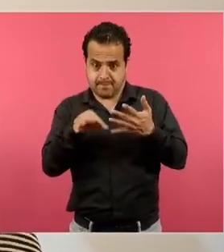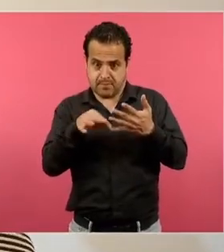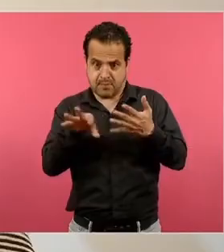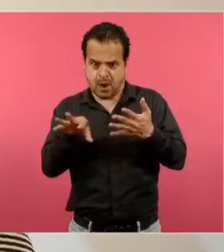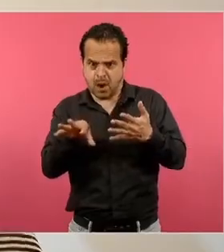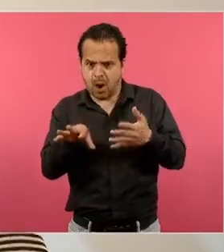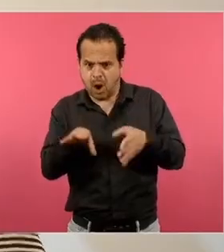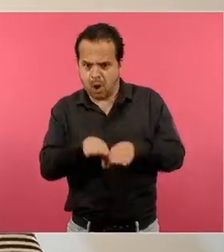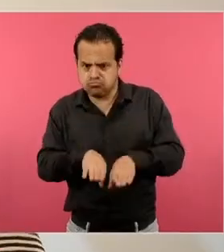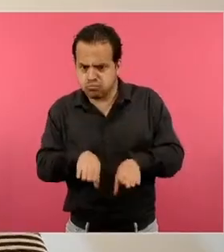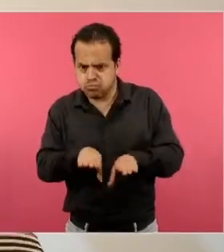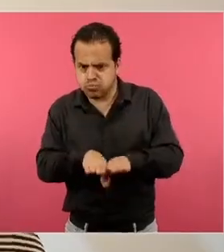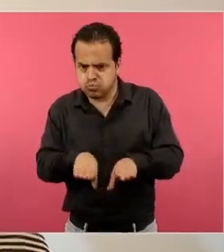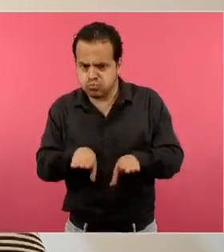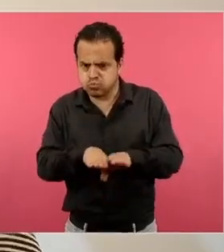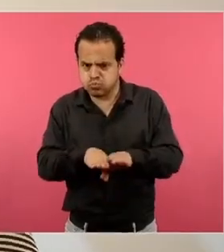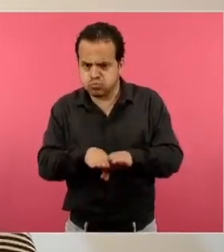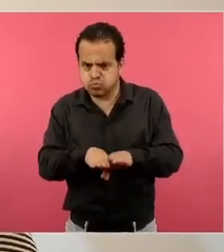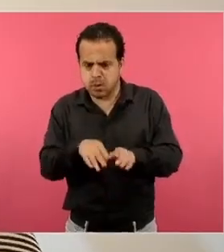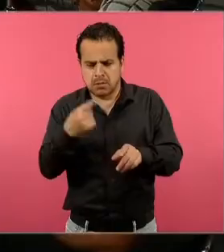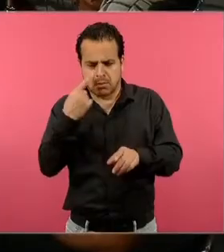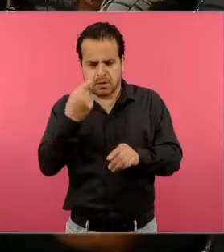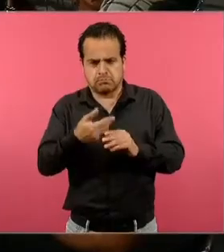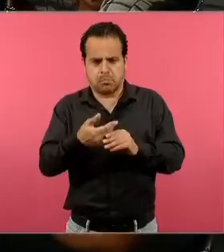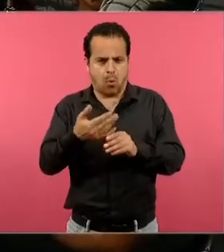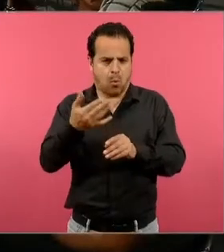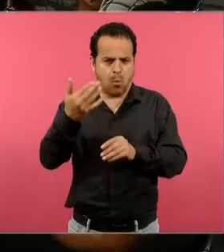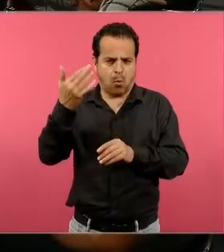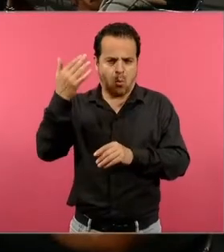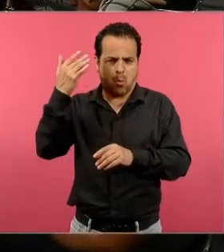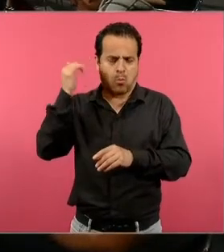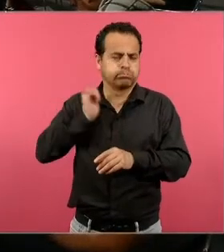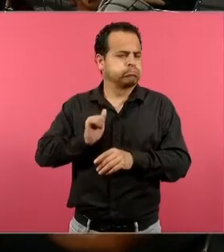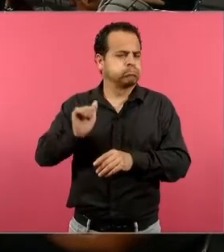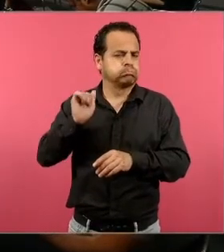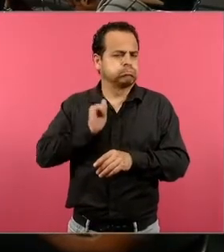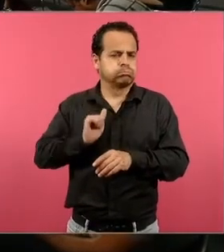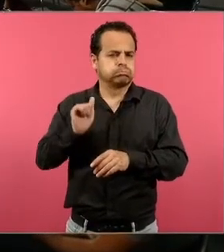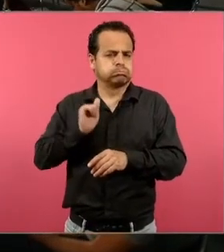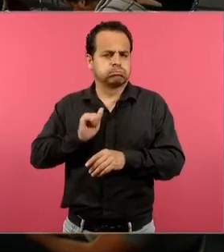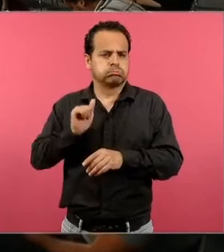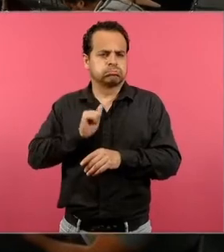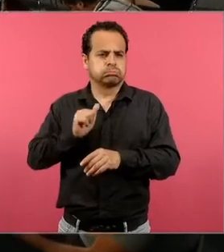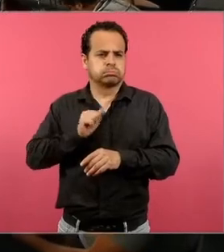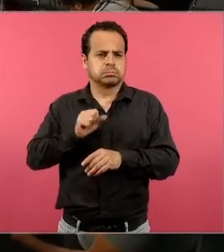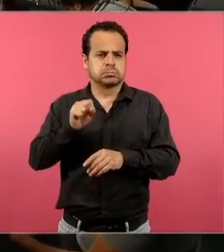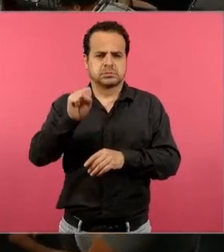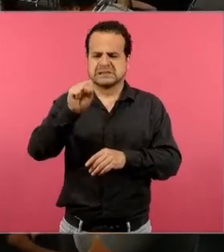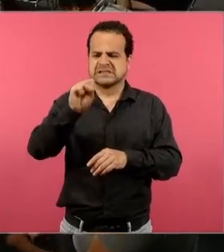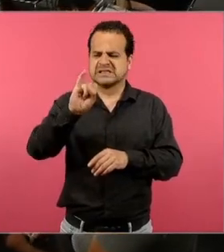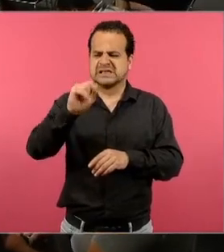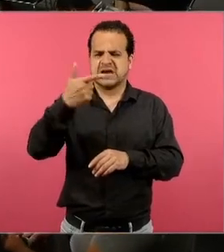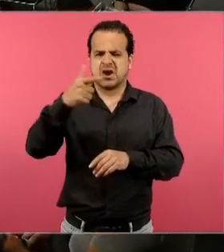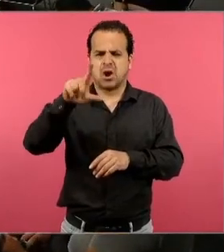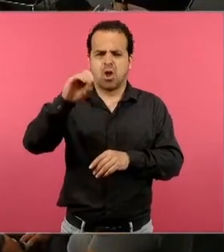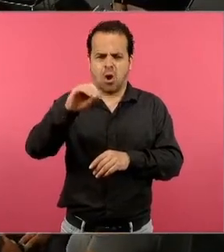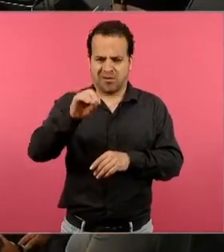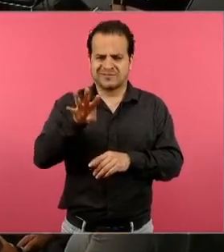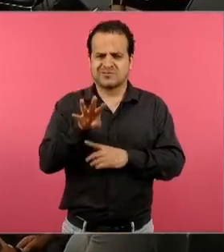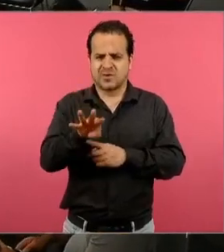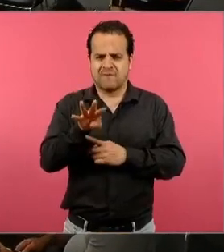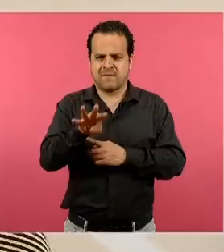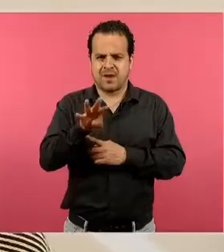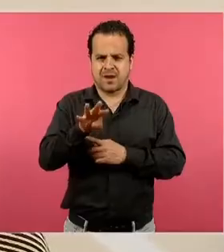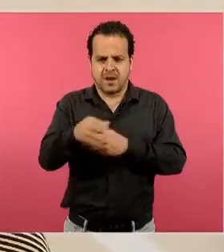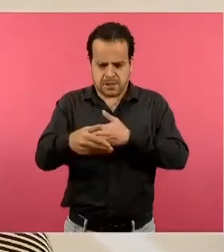desde que nació el sistema educativo mexicano a finales del 19 y que se condensa en el 21 con